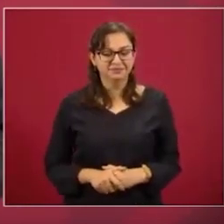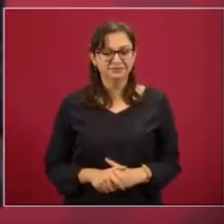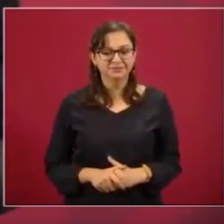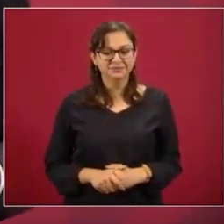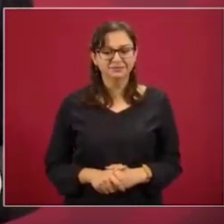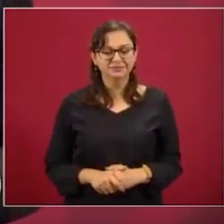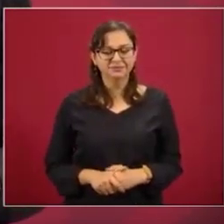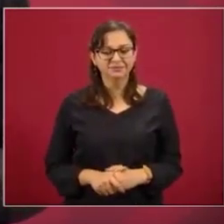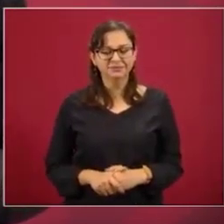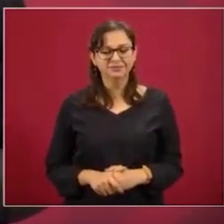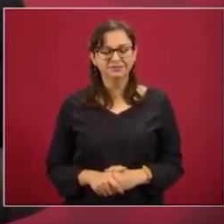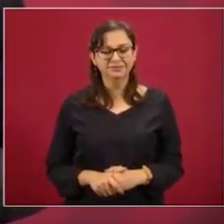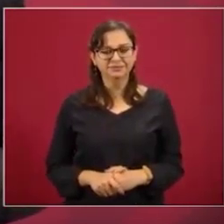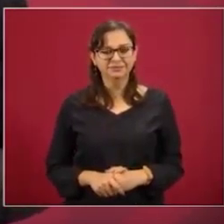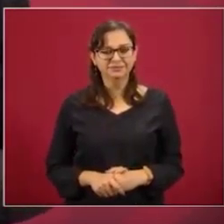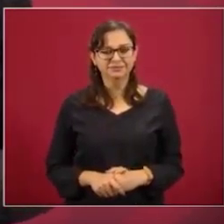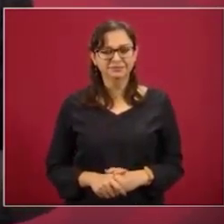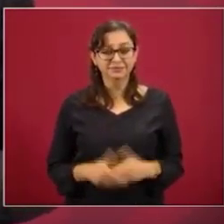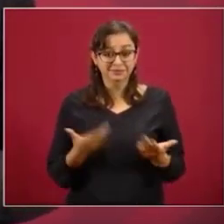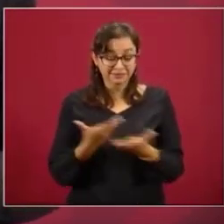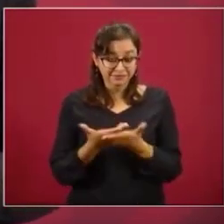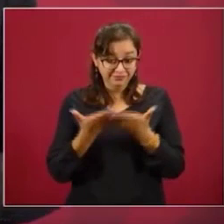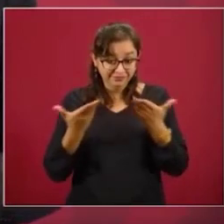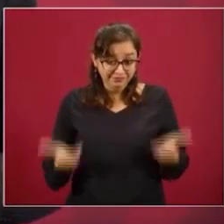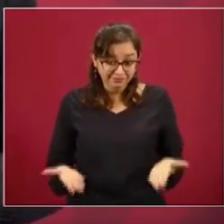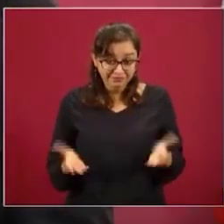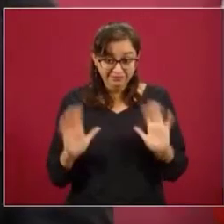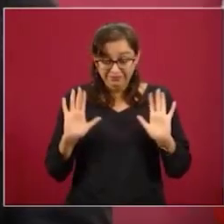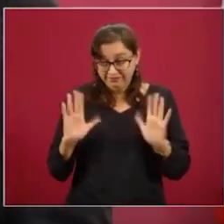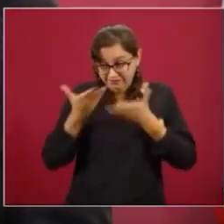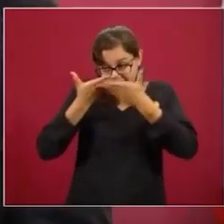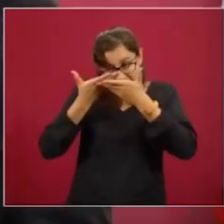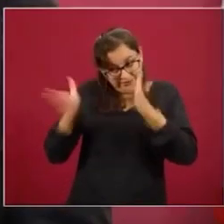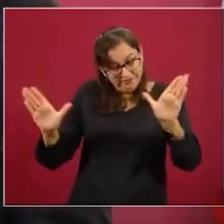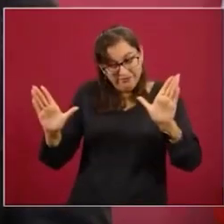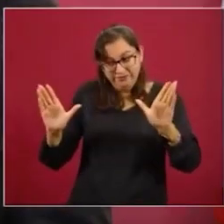Ahora, existen libertades plenas.